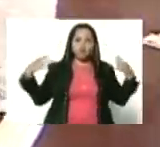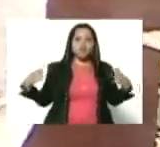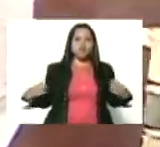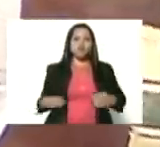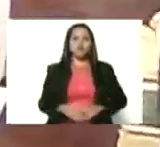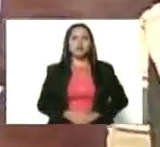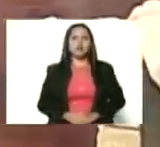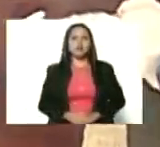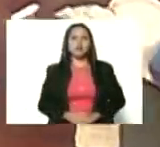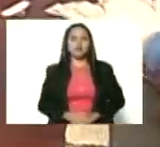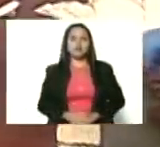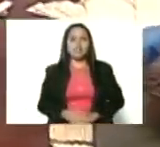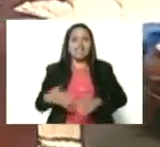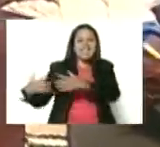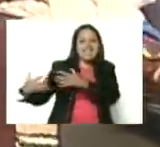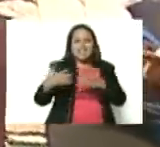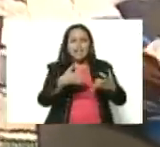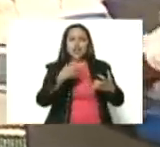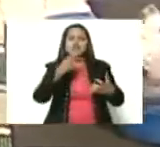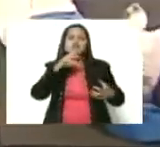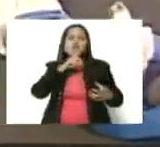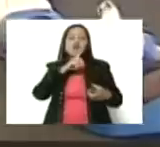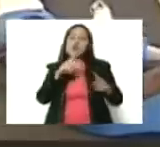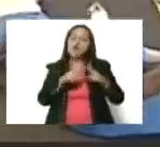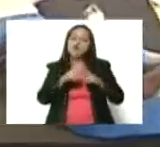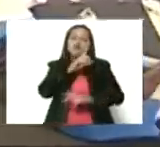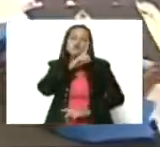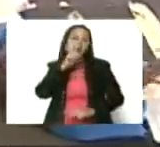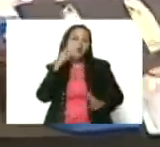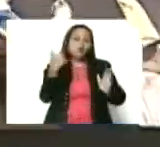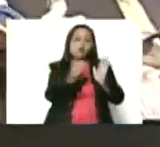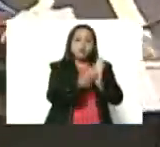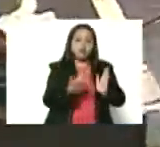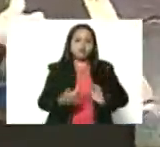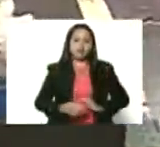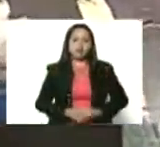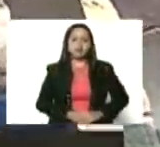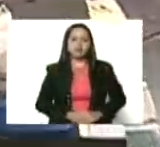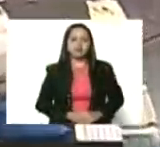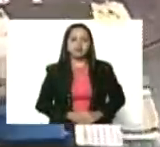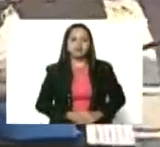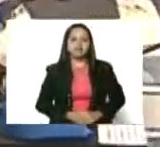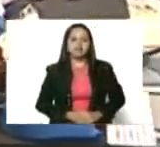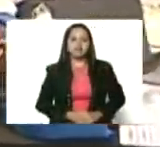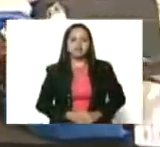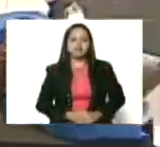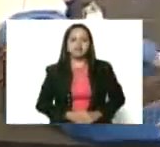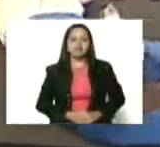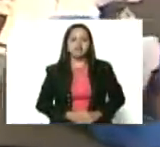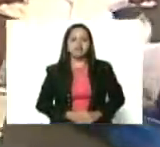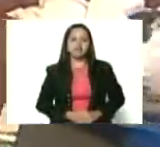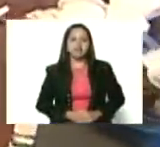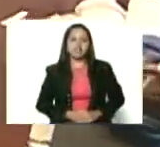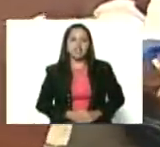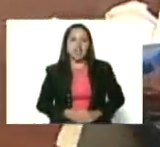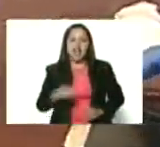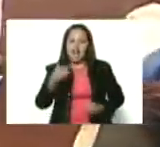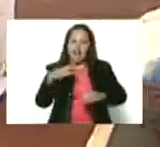Guerrera desconocida. Creadora Graciela Acosta. Muñeca tradicional rellena de algodón.